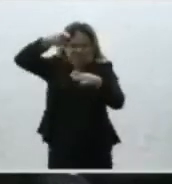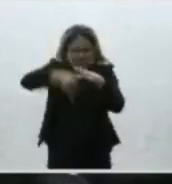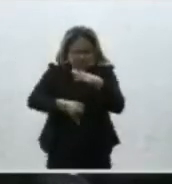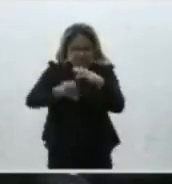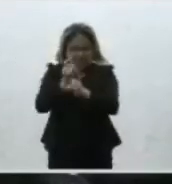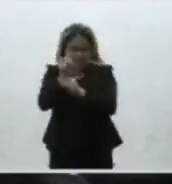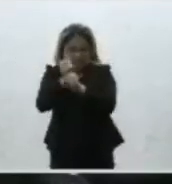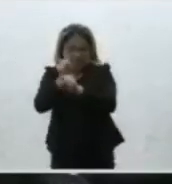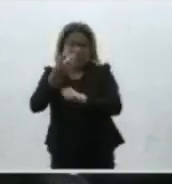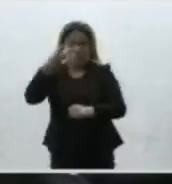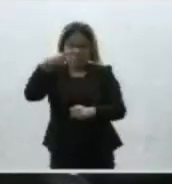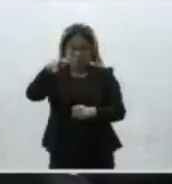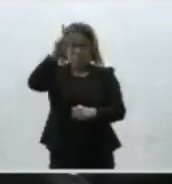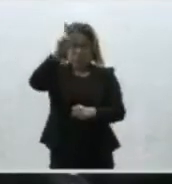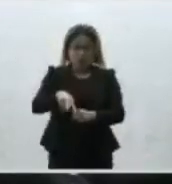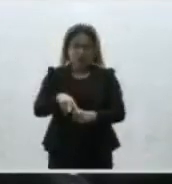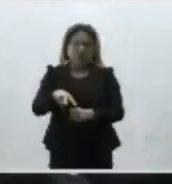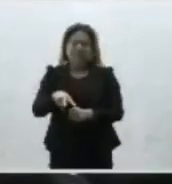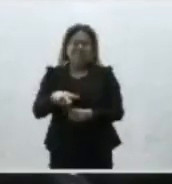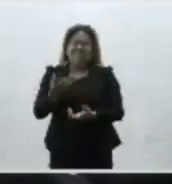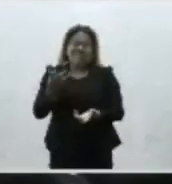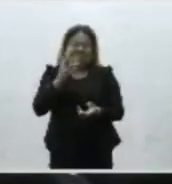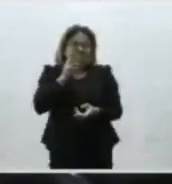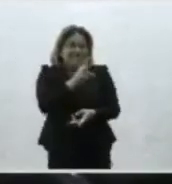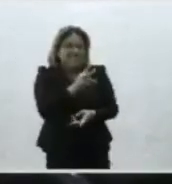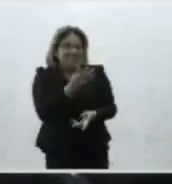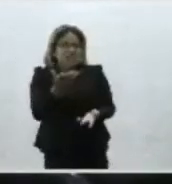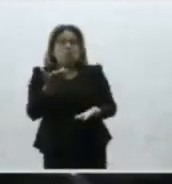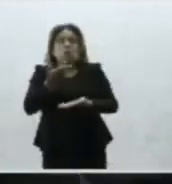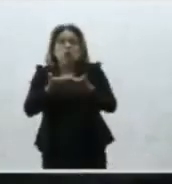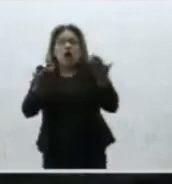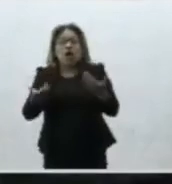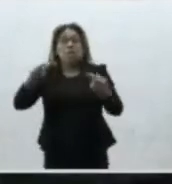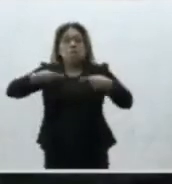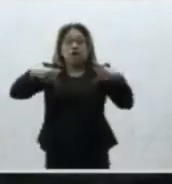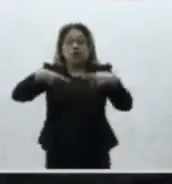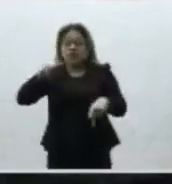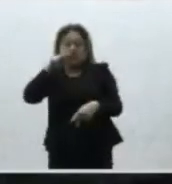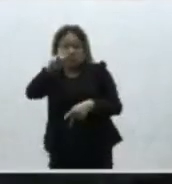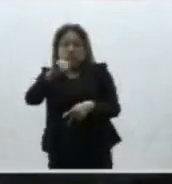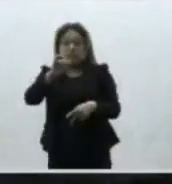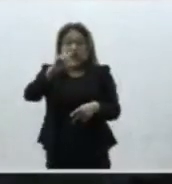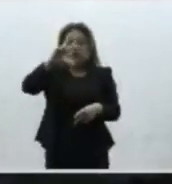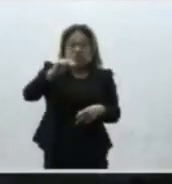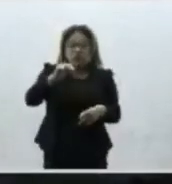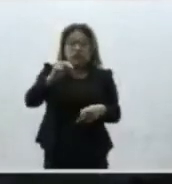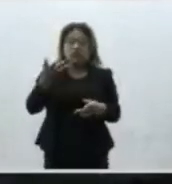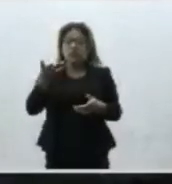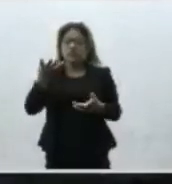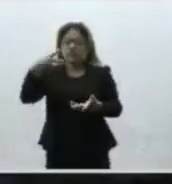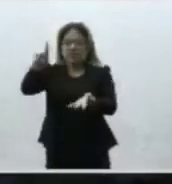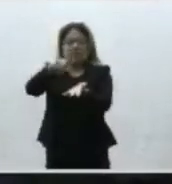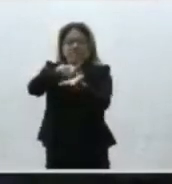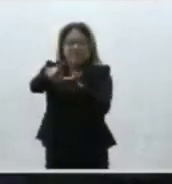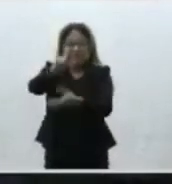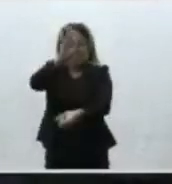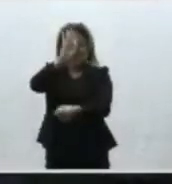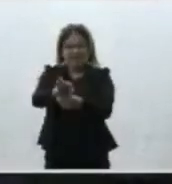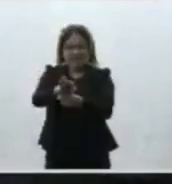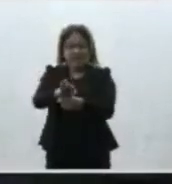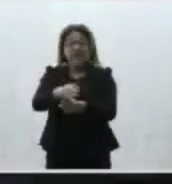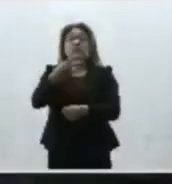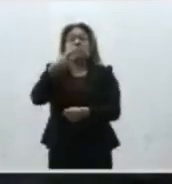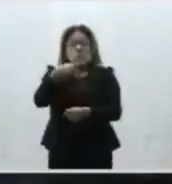consideramos que este no era el caso ¿por qué? porque quien acudía en defensa de sus derechos ante nosotros